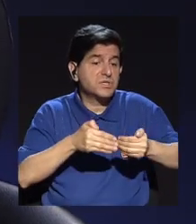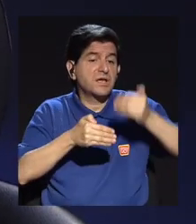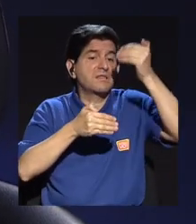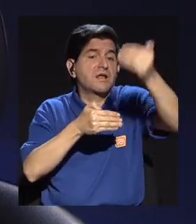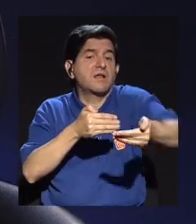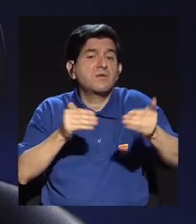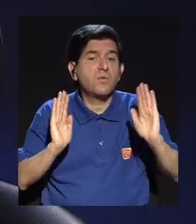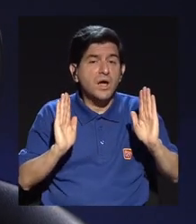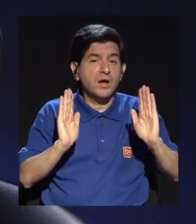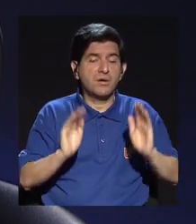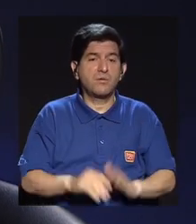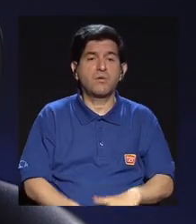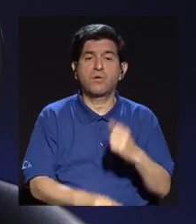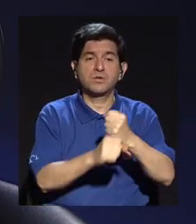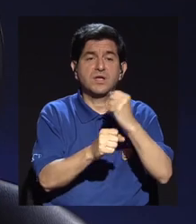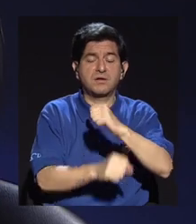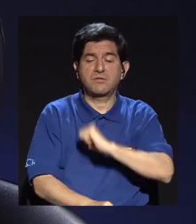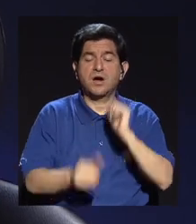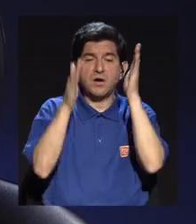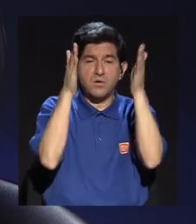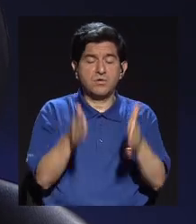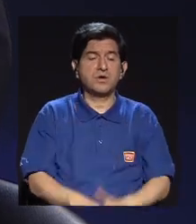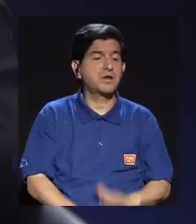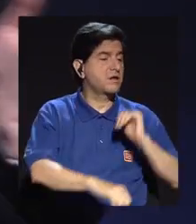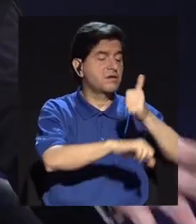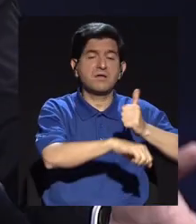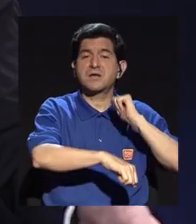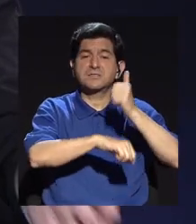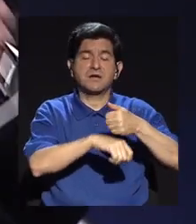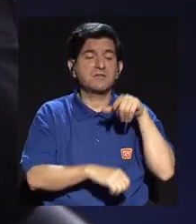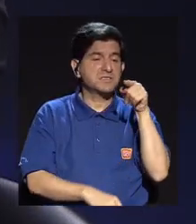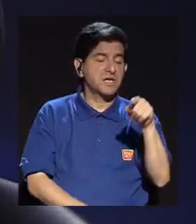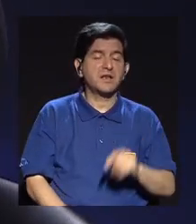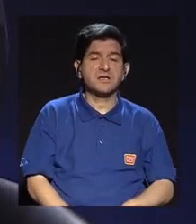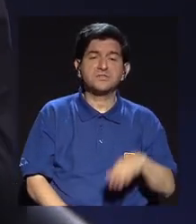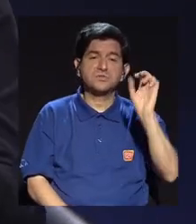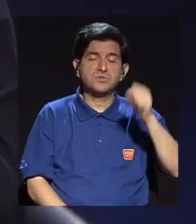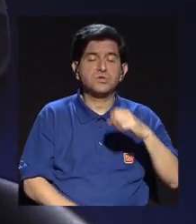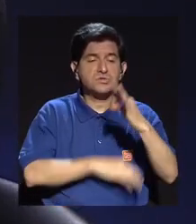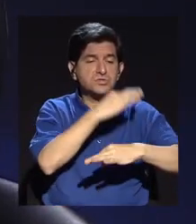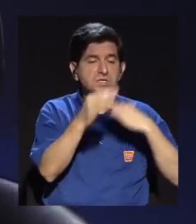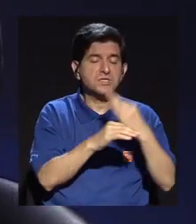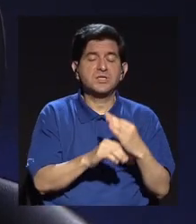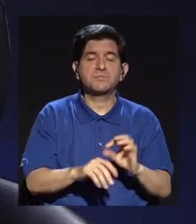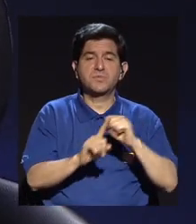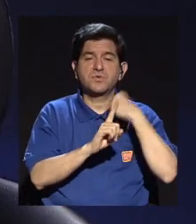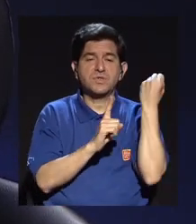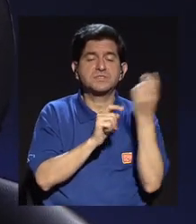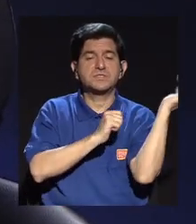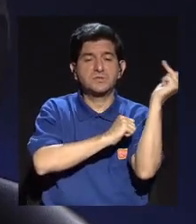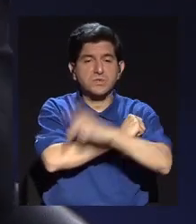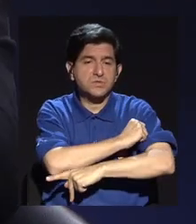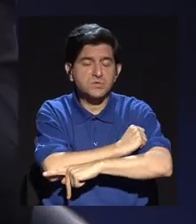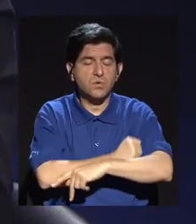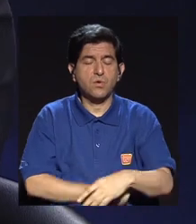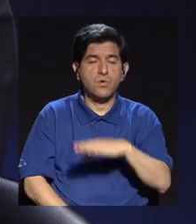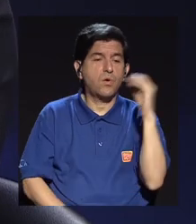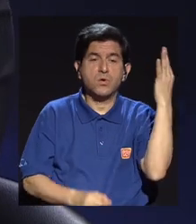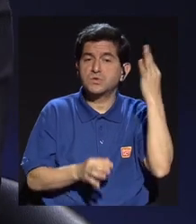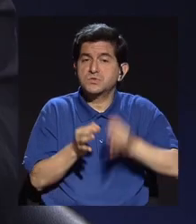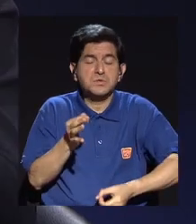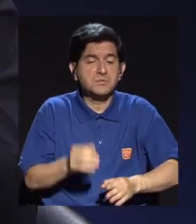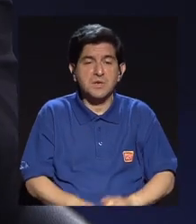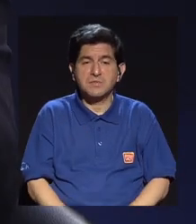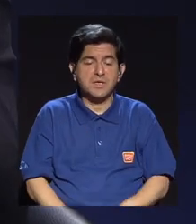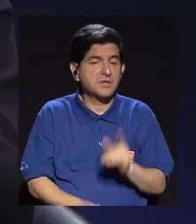ahí en adelante será la labor de las autoridades. Y podrán definir, bueno, esto califica dentro de este tipo penal o califica dentro de esto o simple y